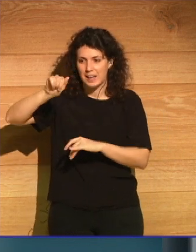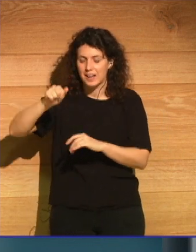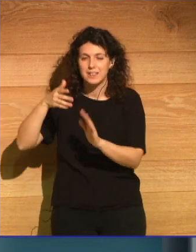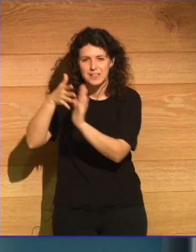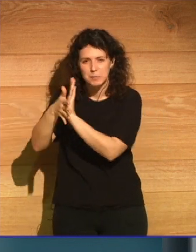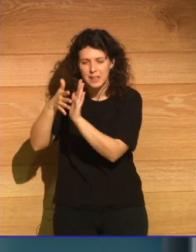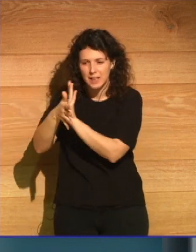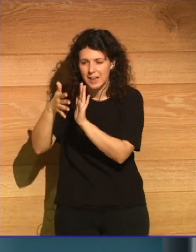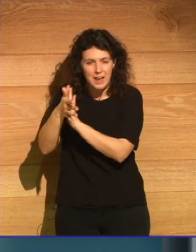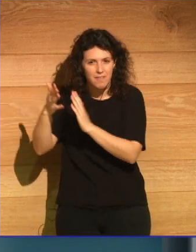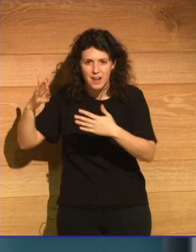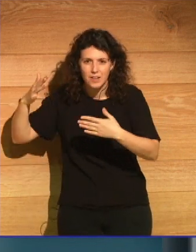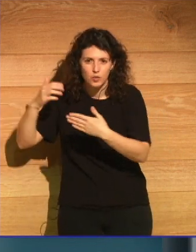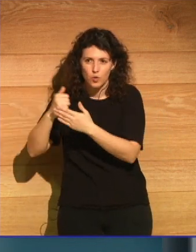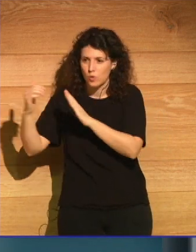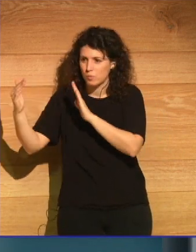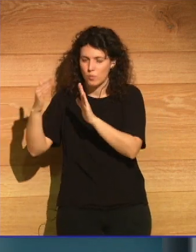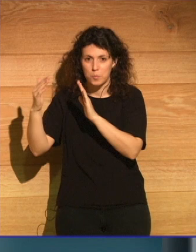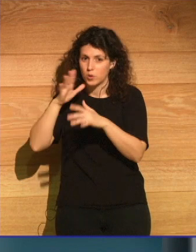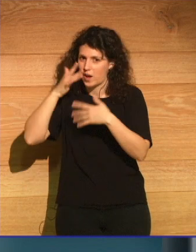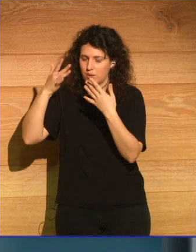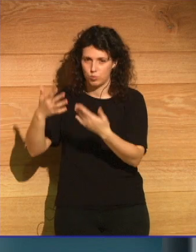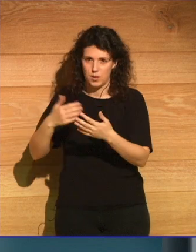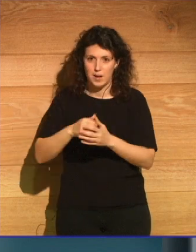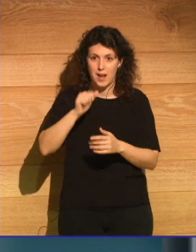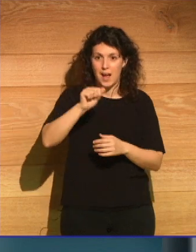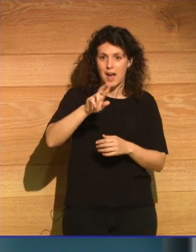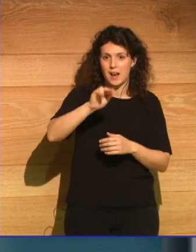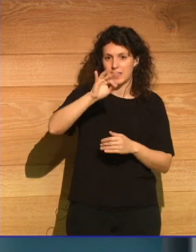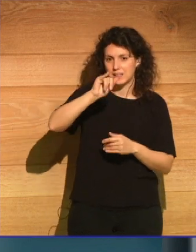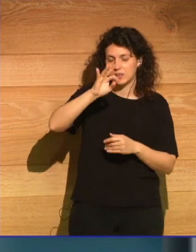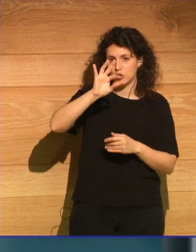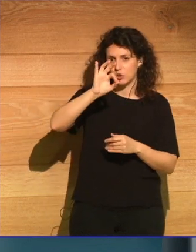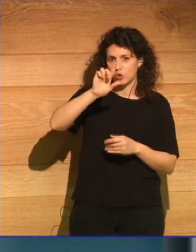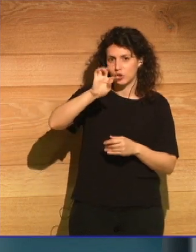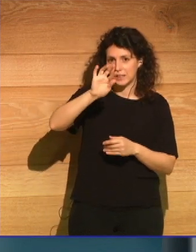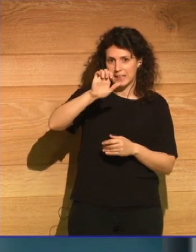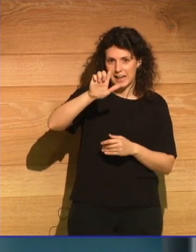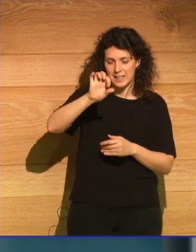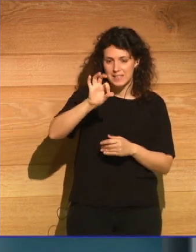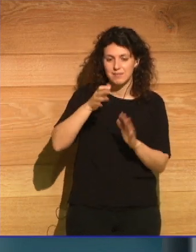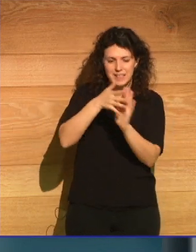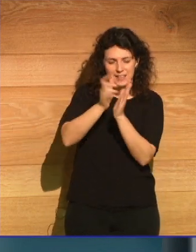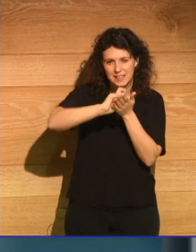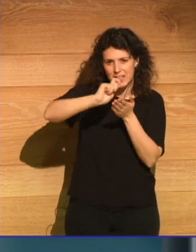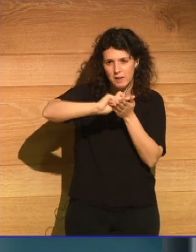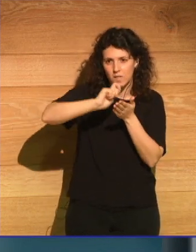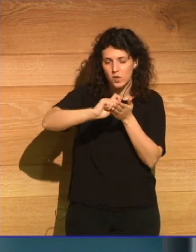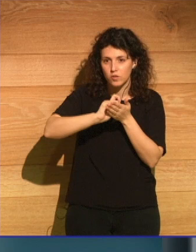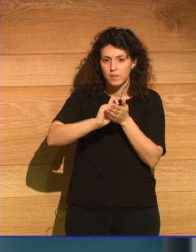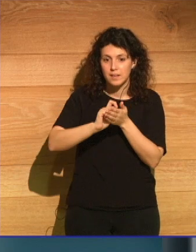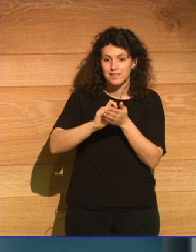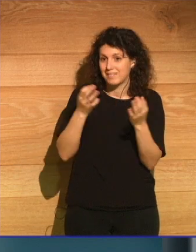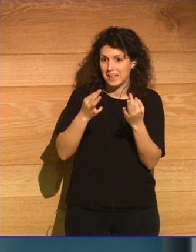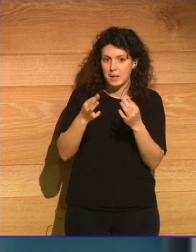orazor de ver más allá del momento presente. Aristóteles escribió que la enargeia permitía que el público viera que las